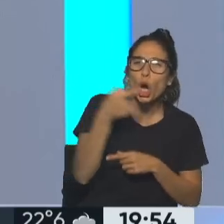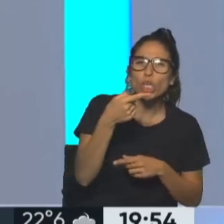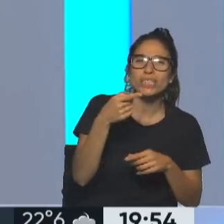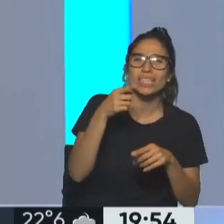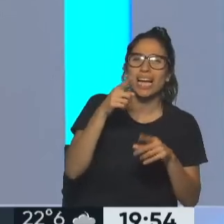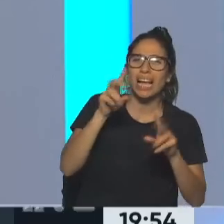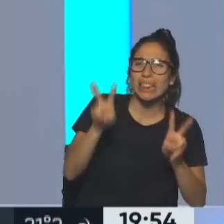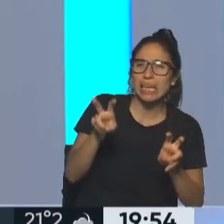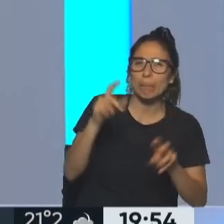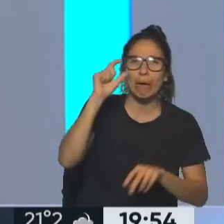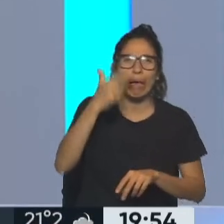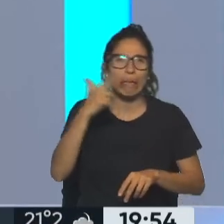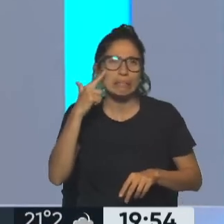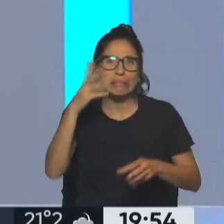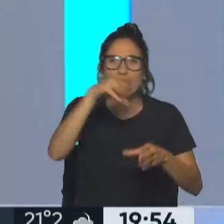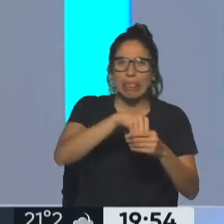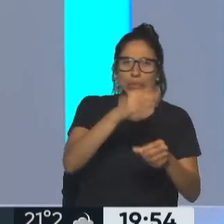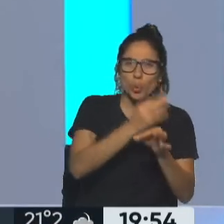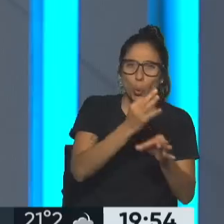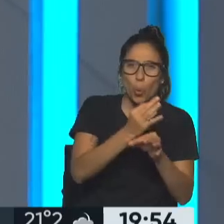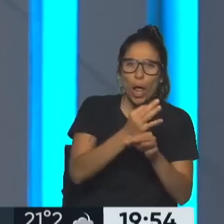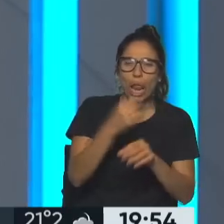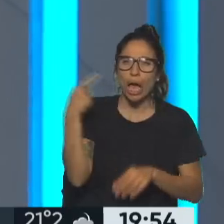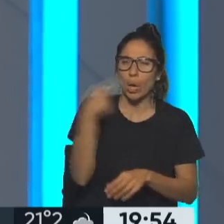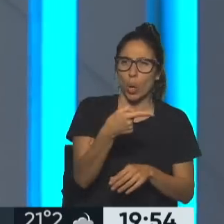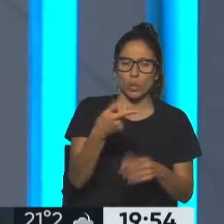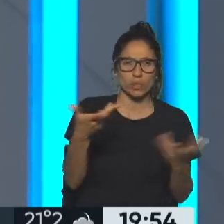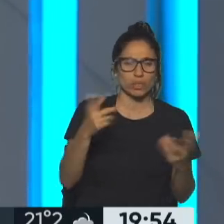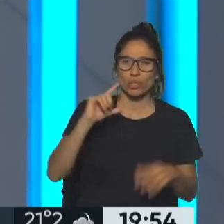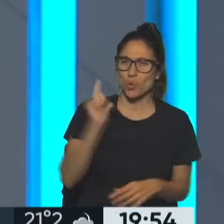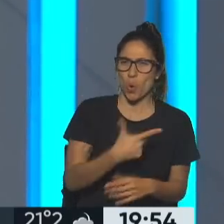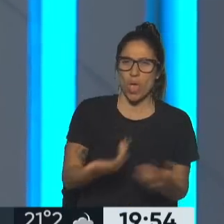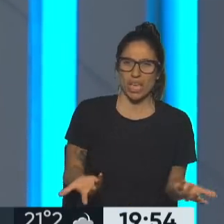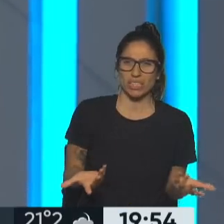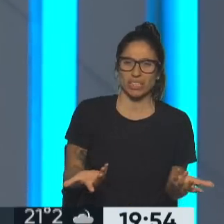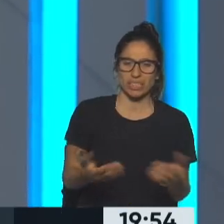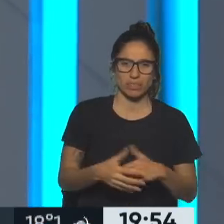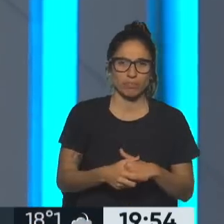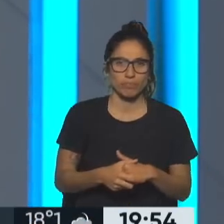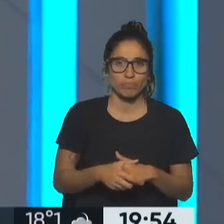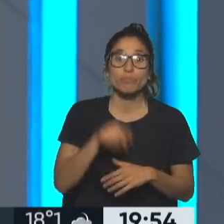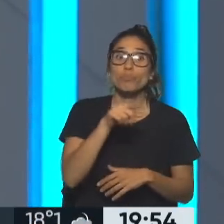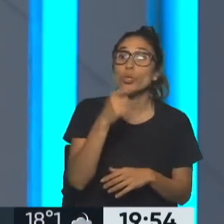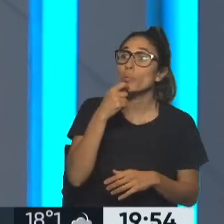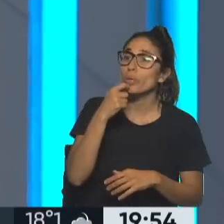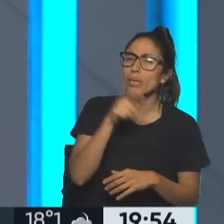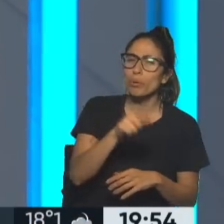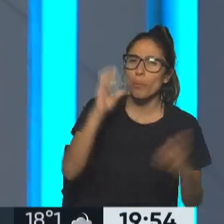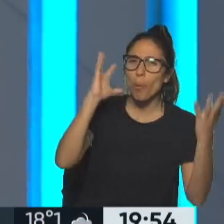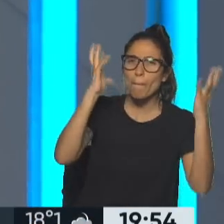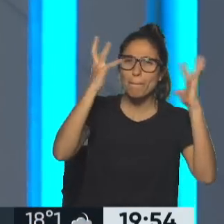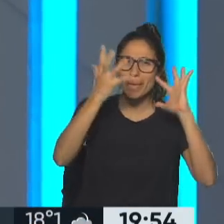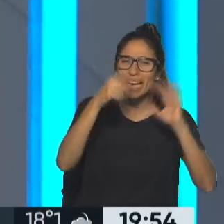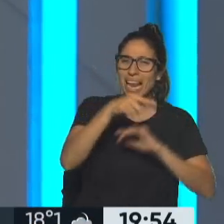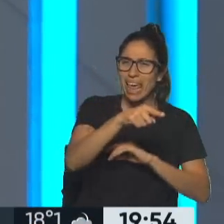más que el siglo XIX. Uno ve esta plataforma y no puede creer cuando se dice que mi ley puede sacarle votos al frente de todos. ¿Cómo se